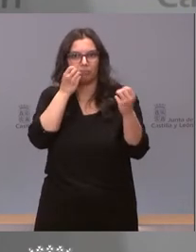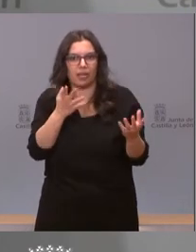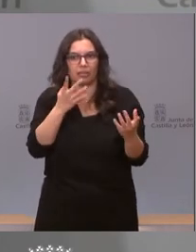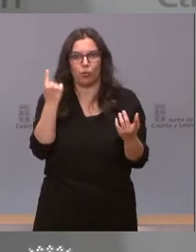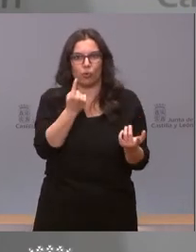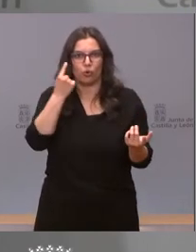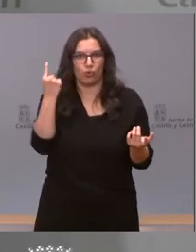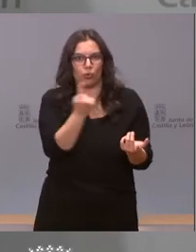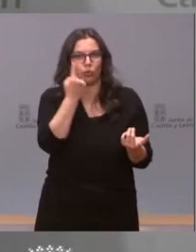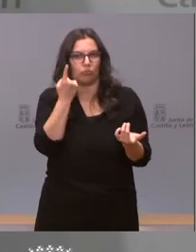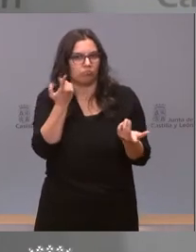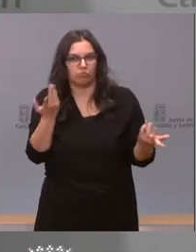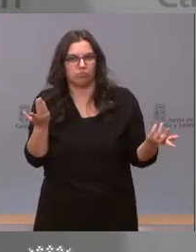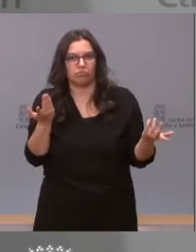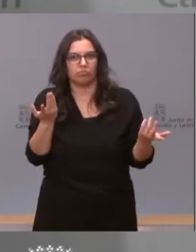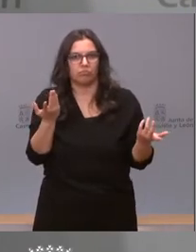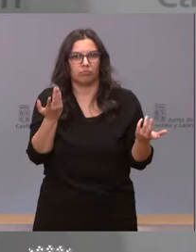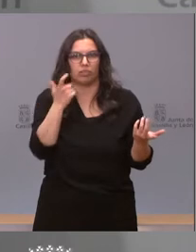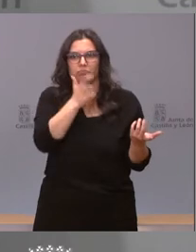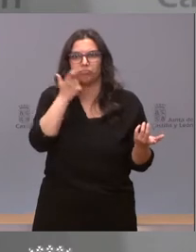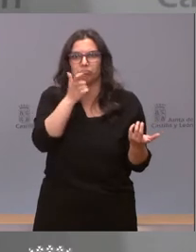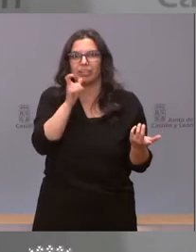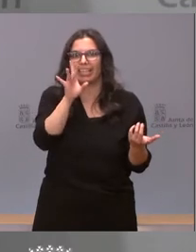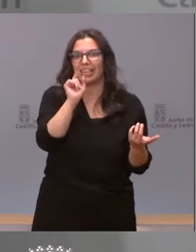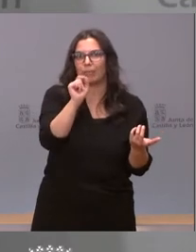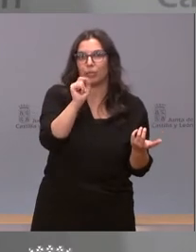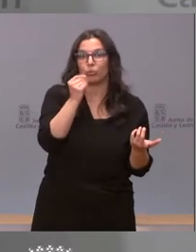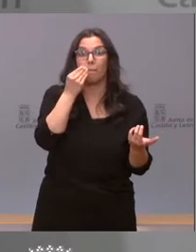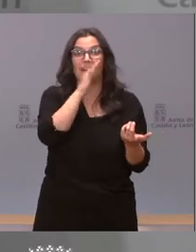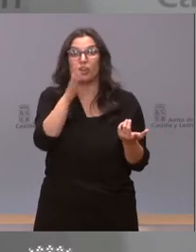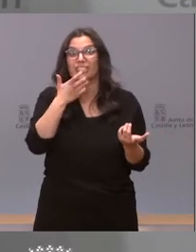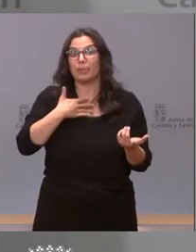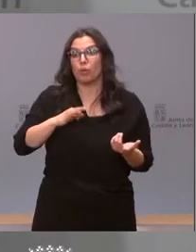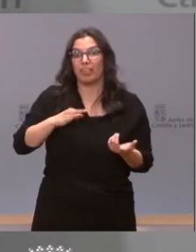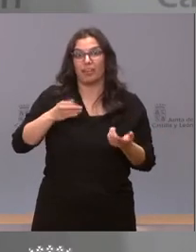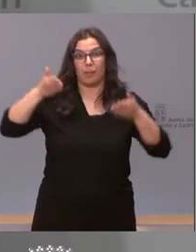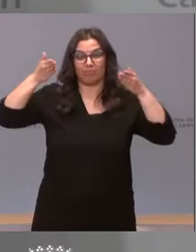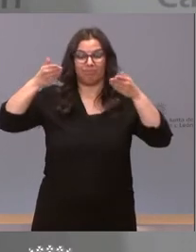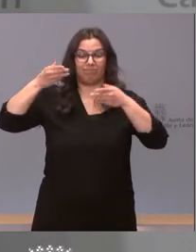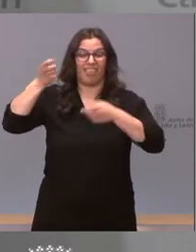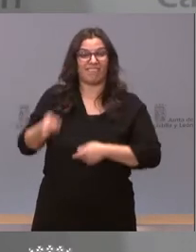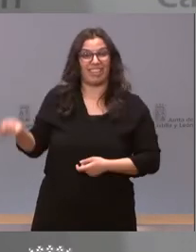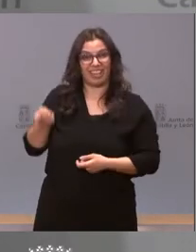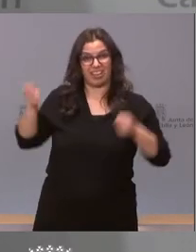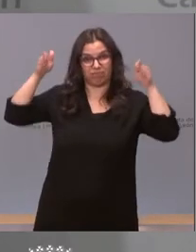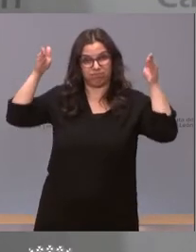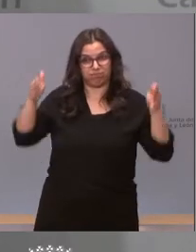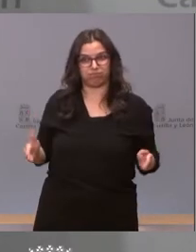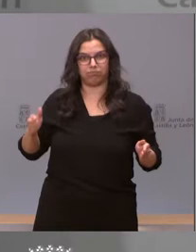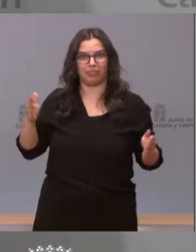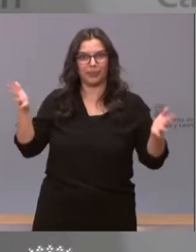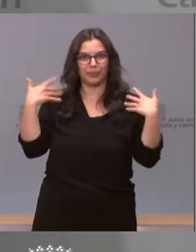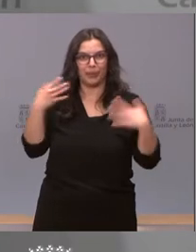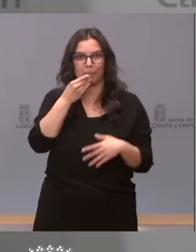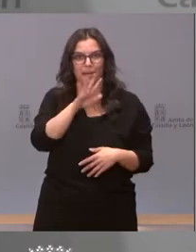en uno y estar menos de 15 minutos, al ser posible que la ventanilla esté bajada. Pero bueno, que yo creo que después de un año y pico